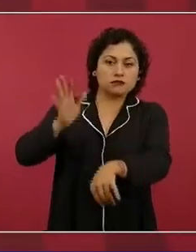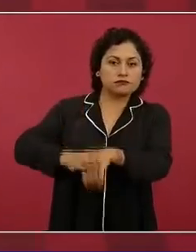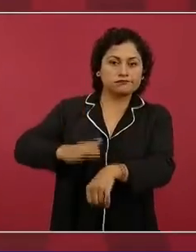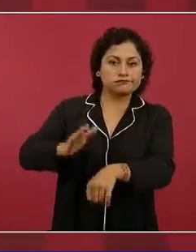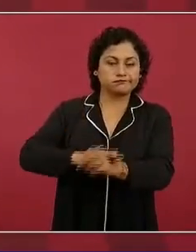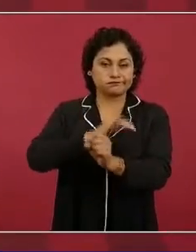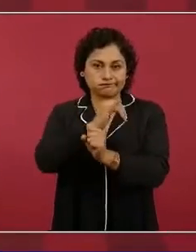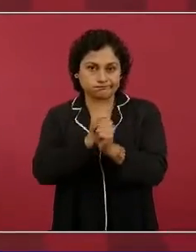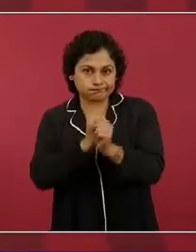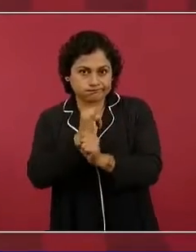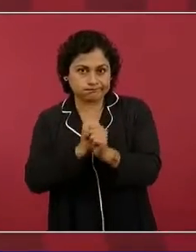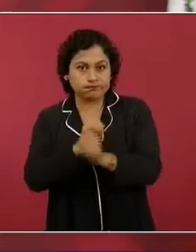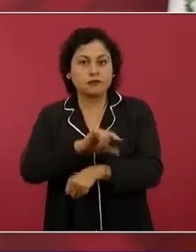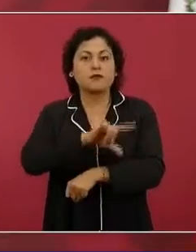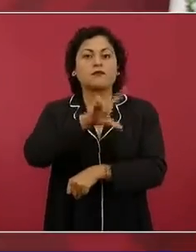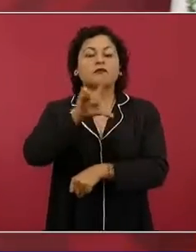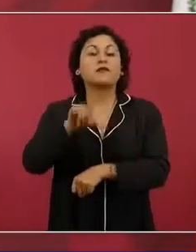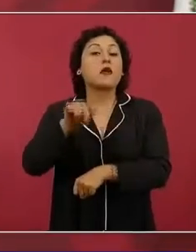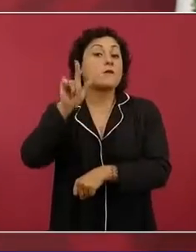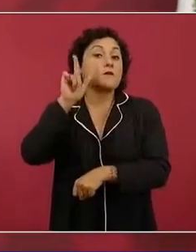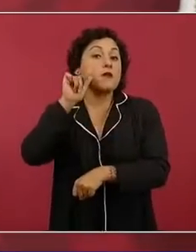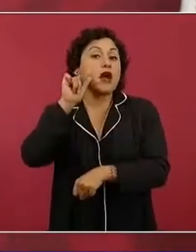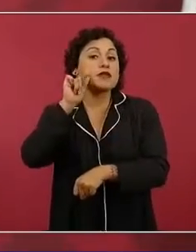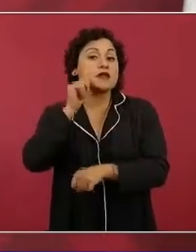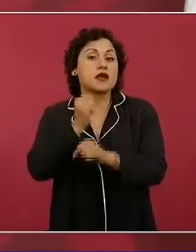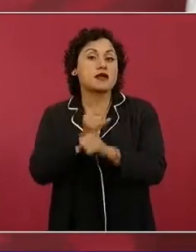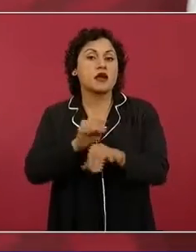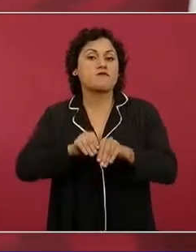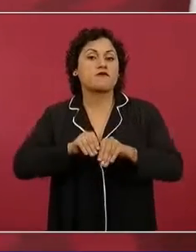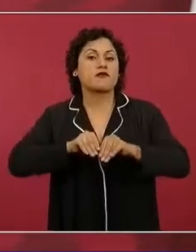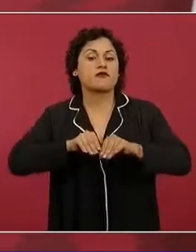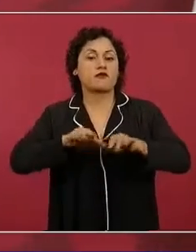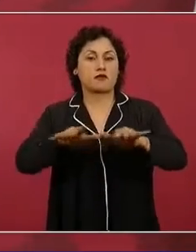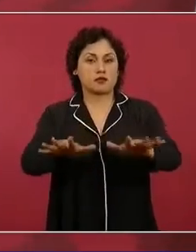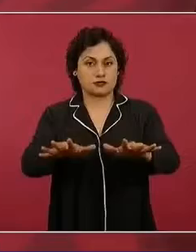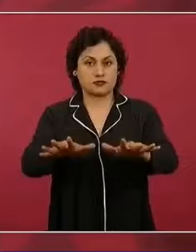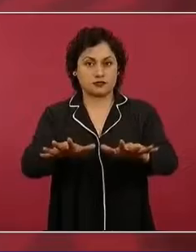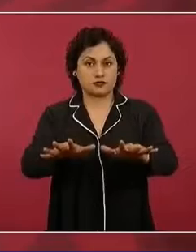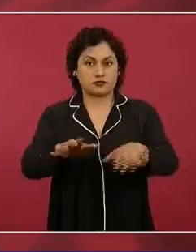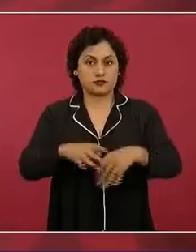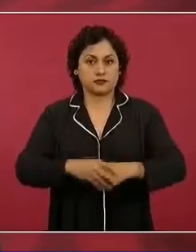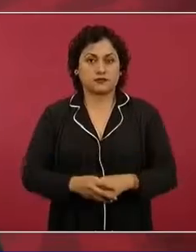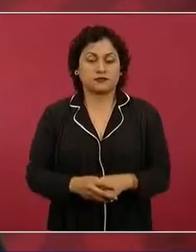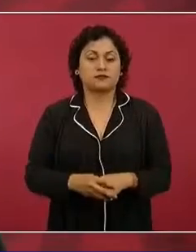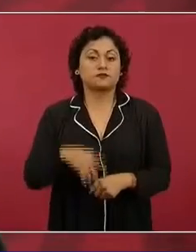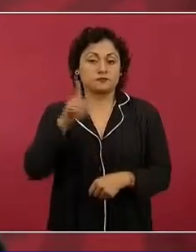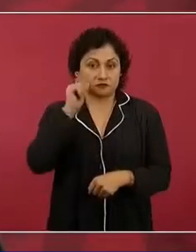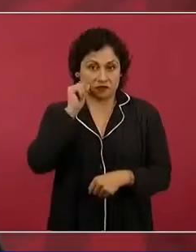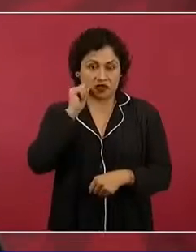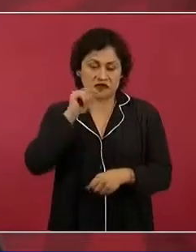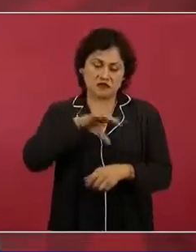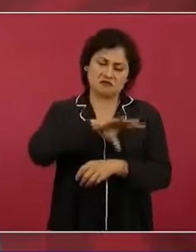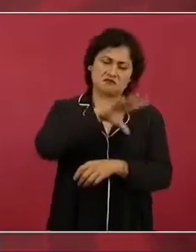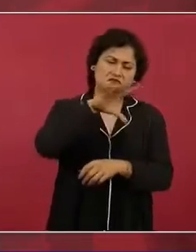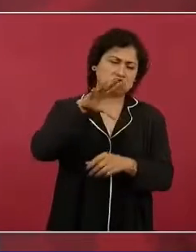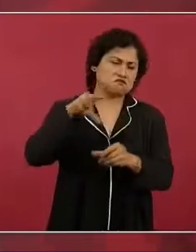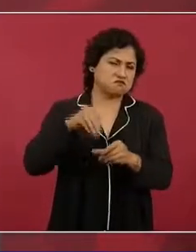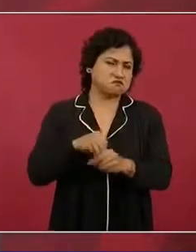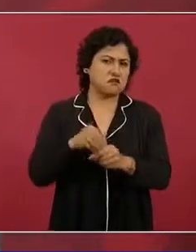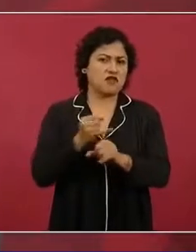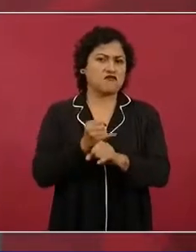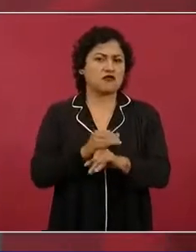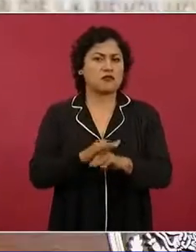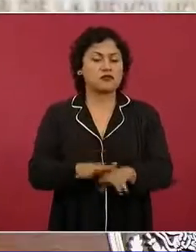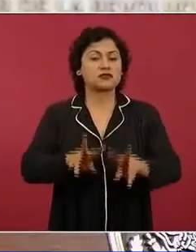se les va a informar, mañana se va a dar un informe completo sobre